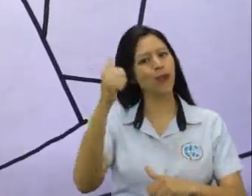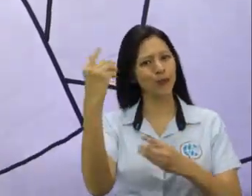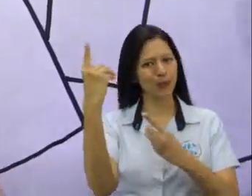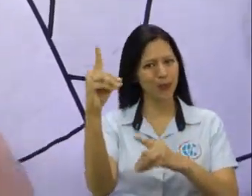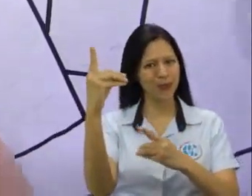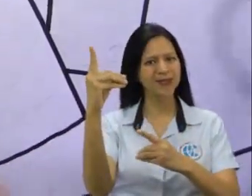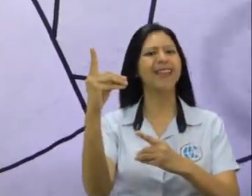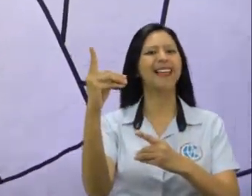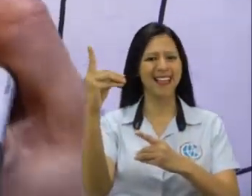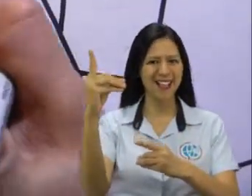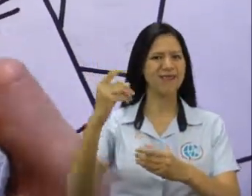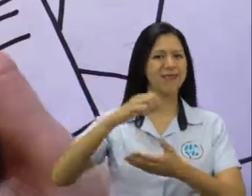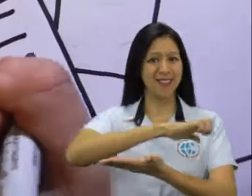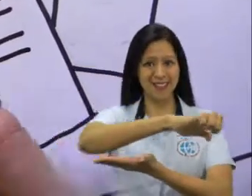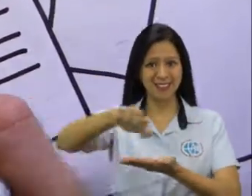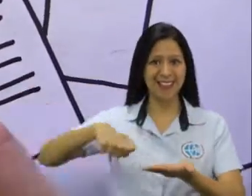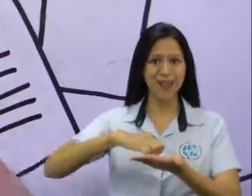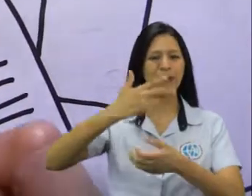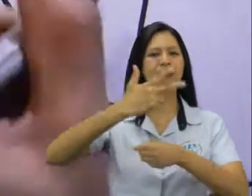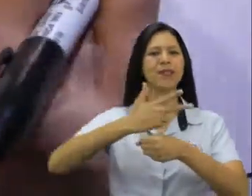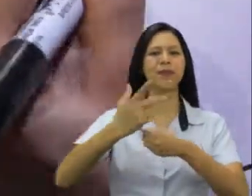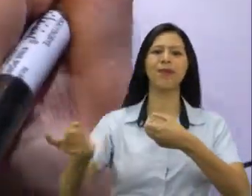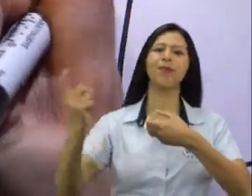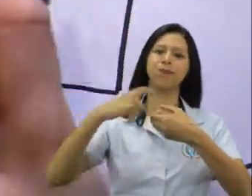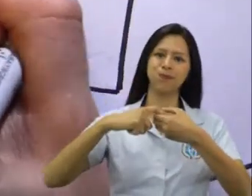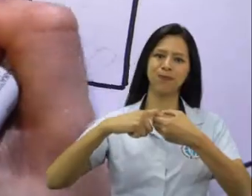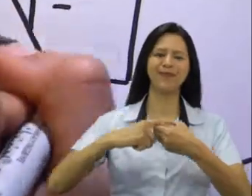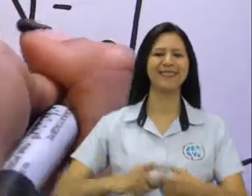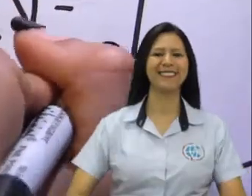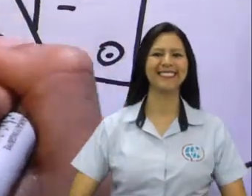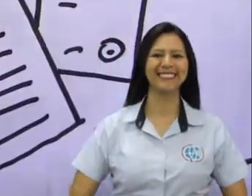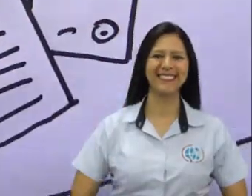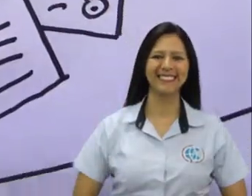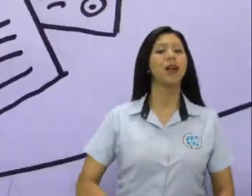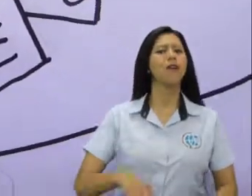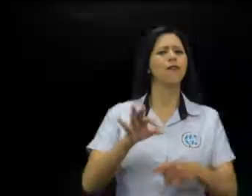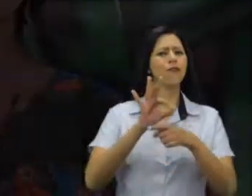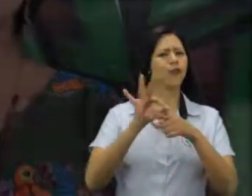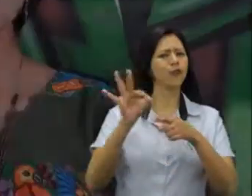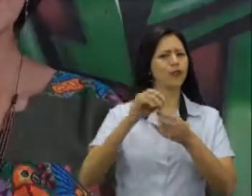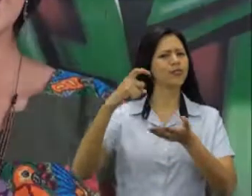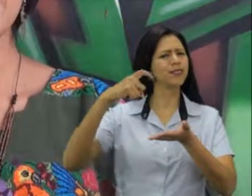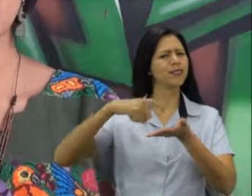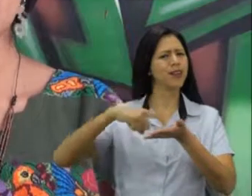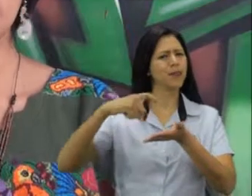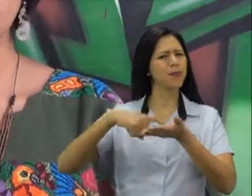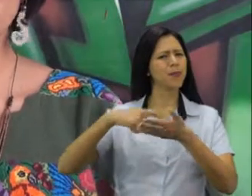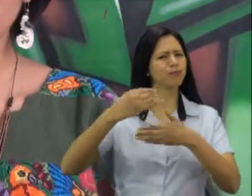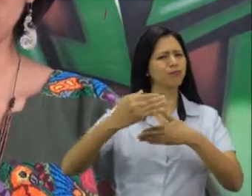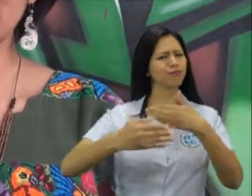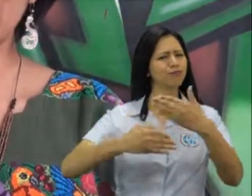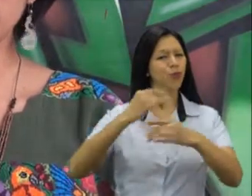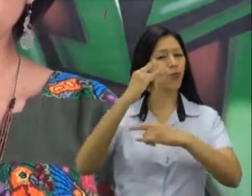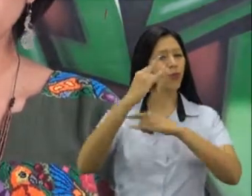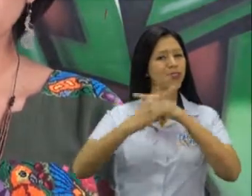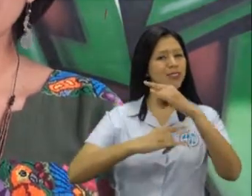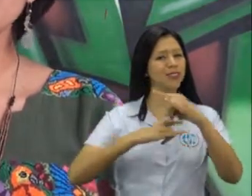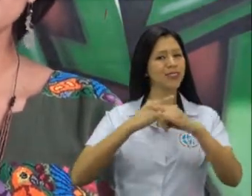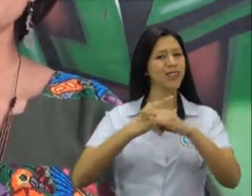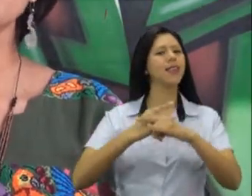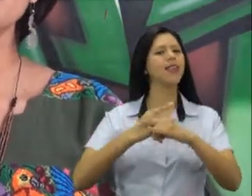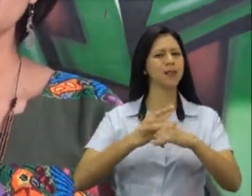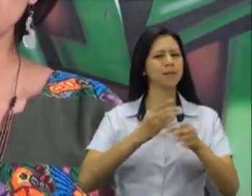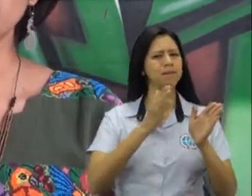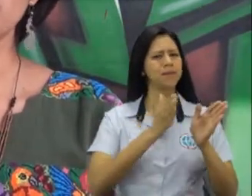Derechos y otros instrumentos internacionales, de las cuales el Estado de Guatemala es parte. La función del examen periódico universal EPU